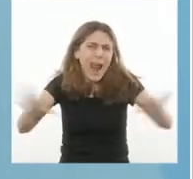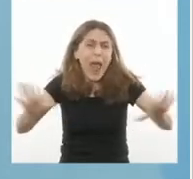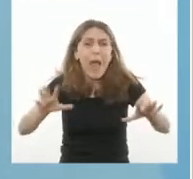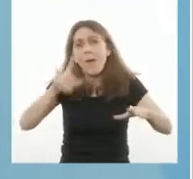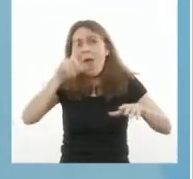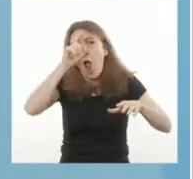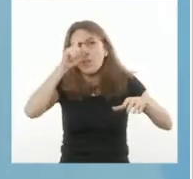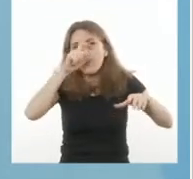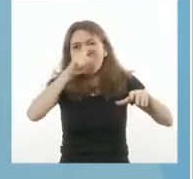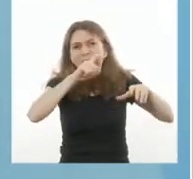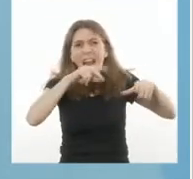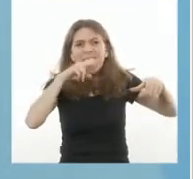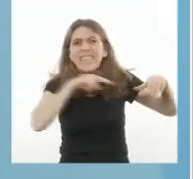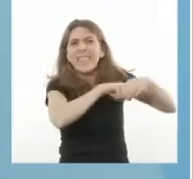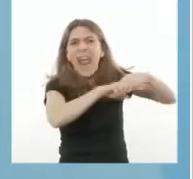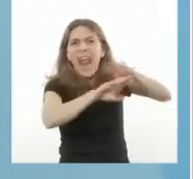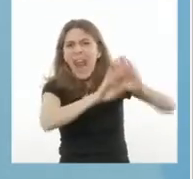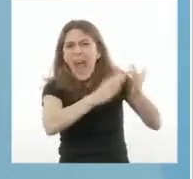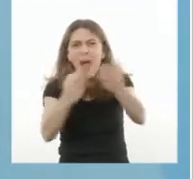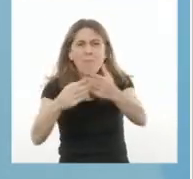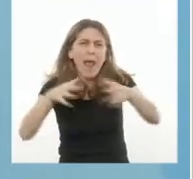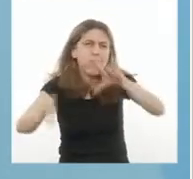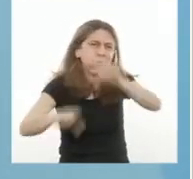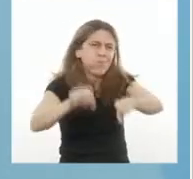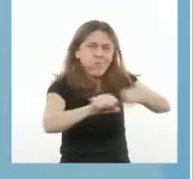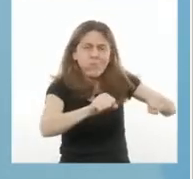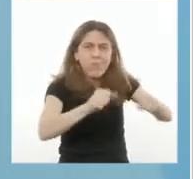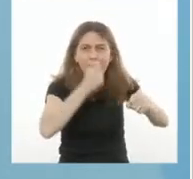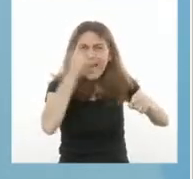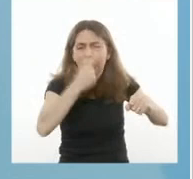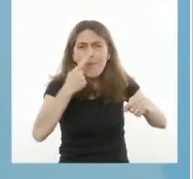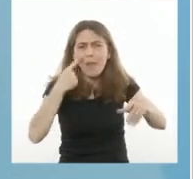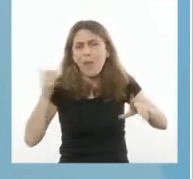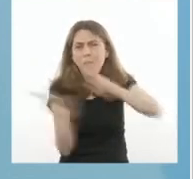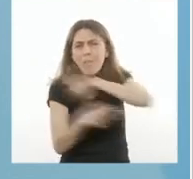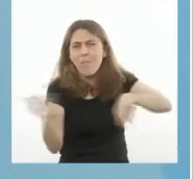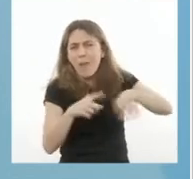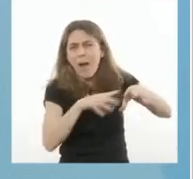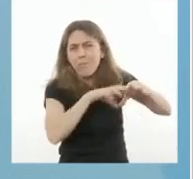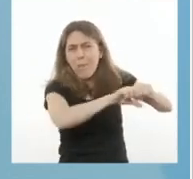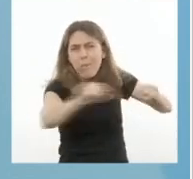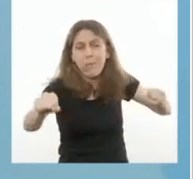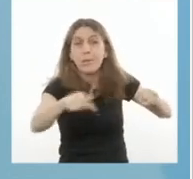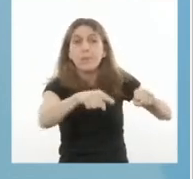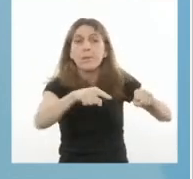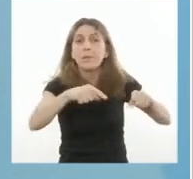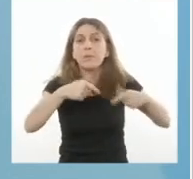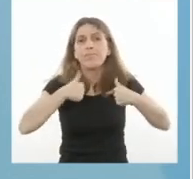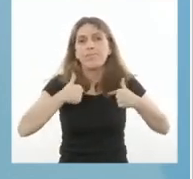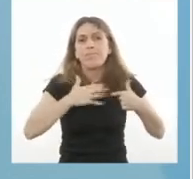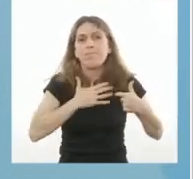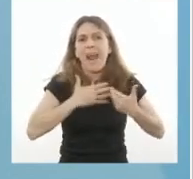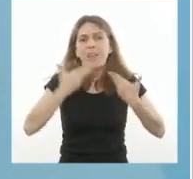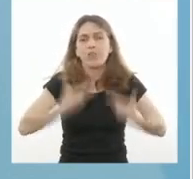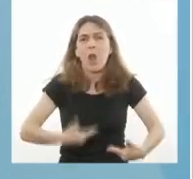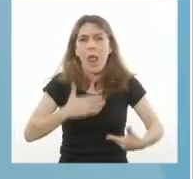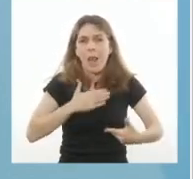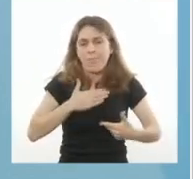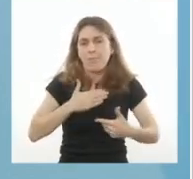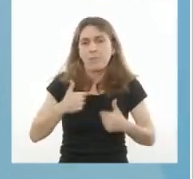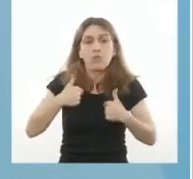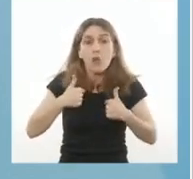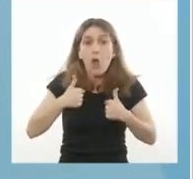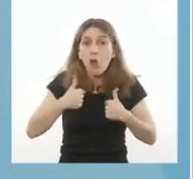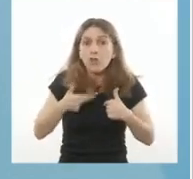intensivas comenzaron a ocuparse de manera muy veloz, personalmente, todos los días.